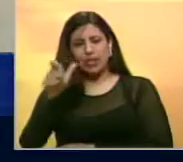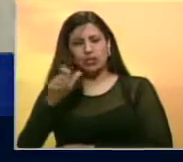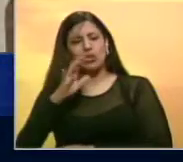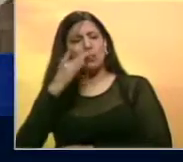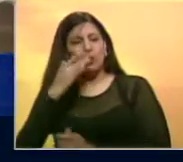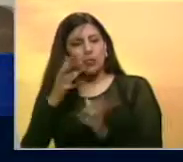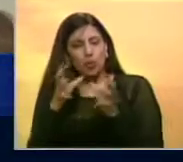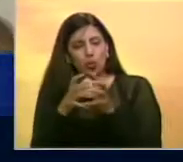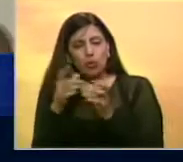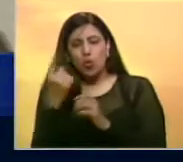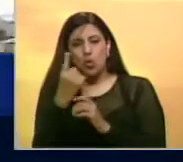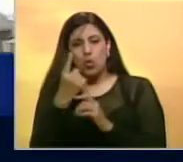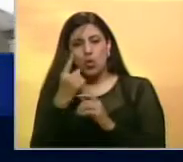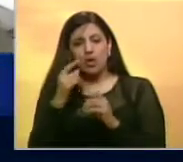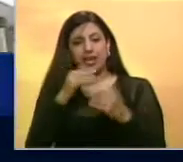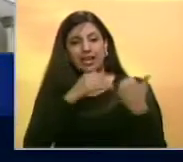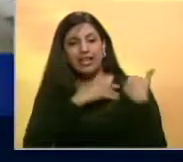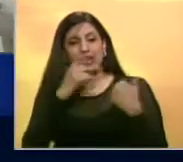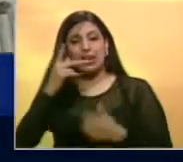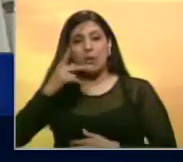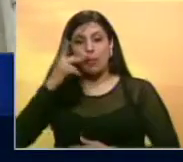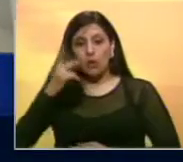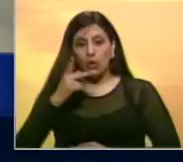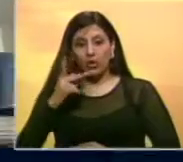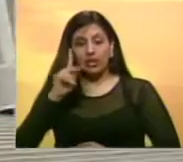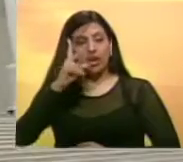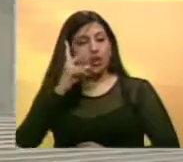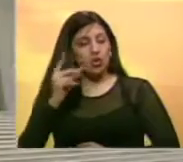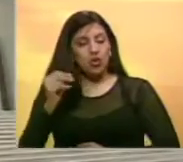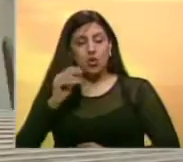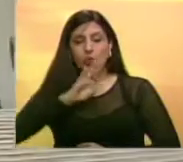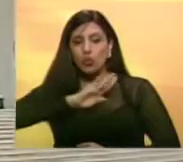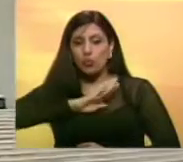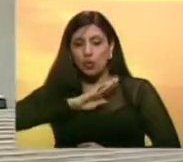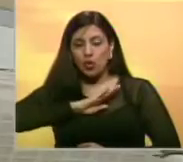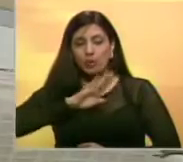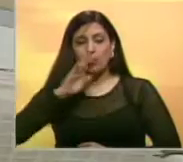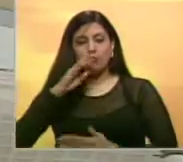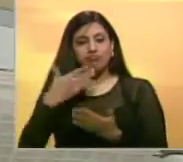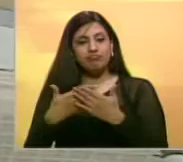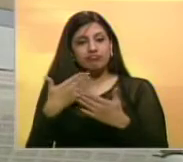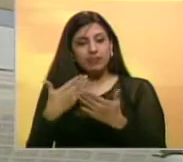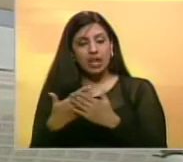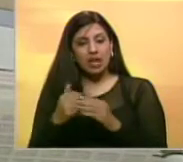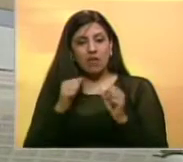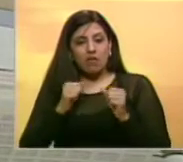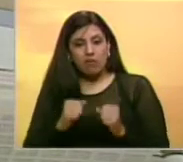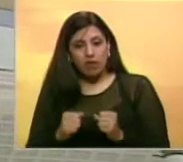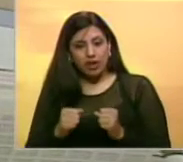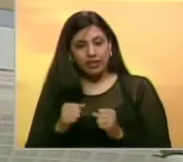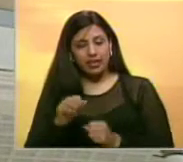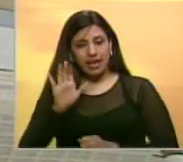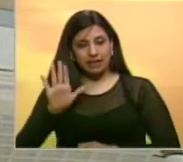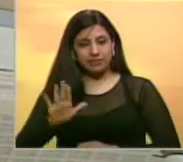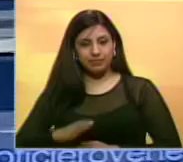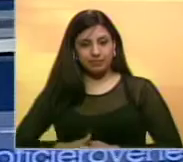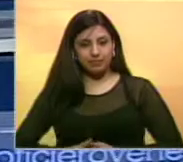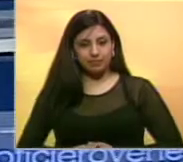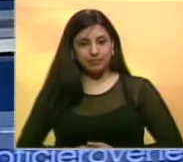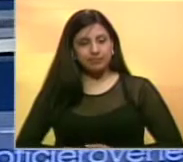cargos basados únicamente en motivaciones políticas y no sustentados en evidencias sólidas y fehacientes